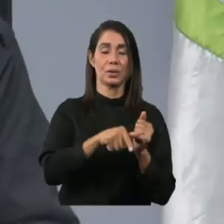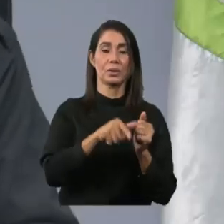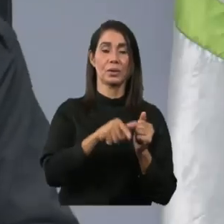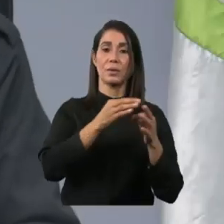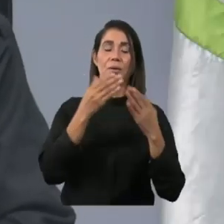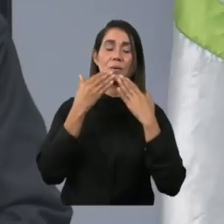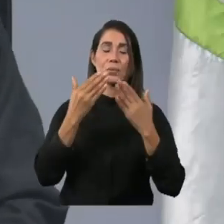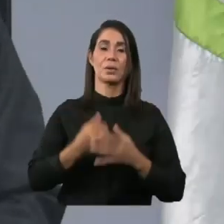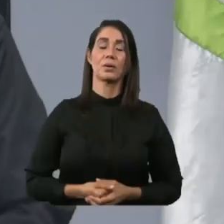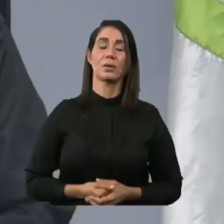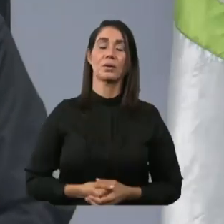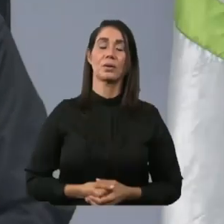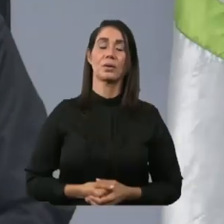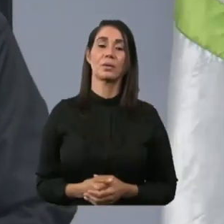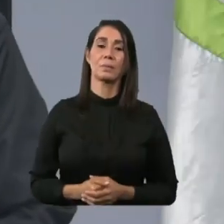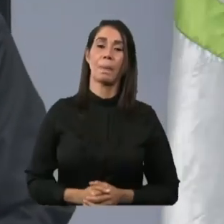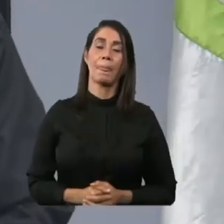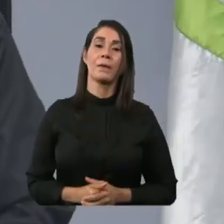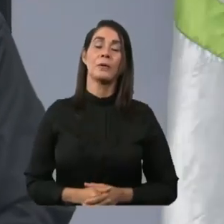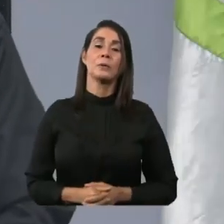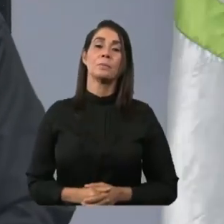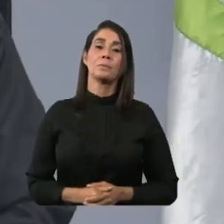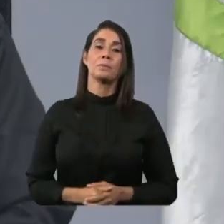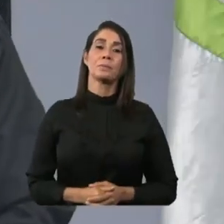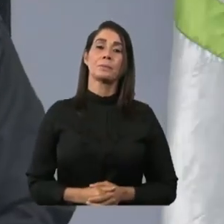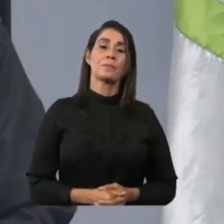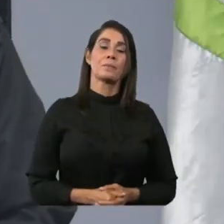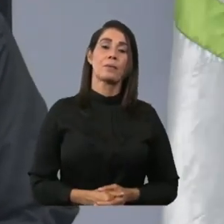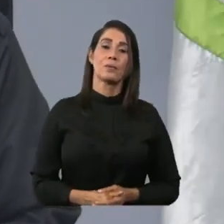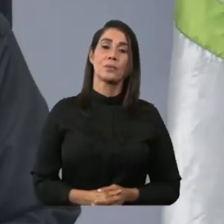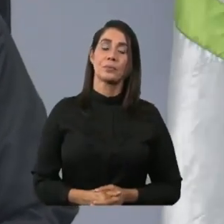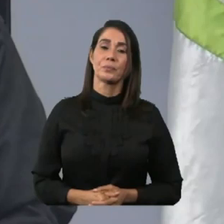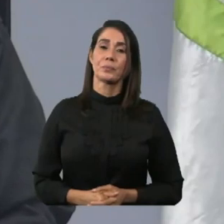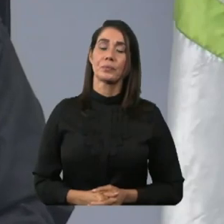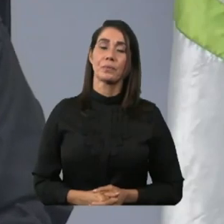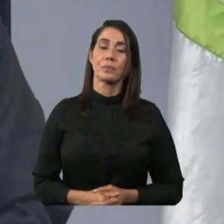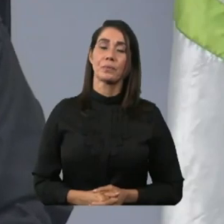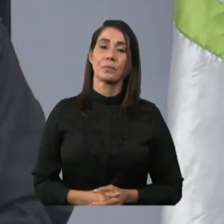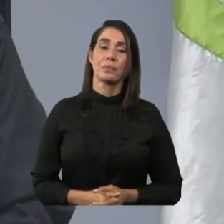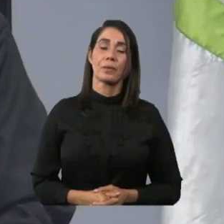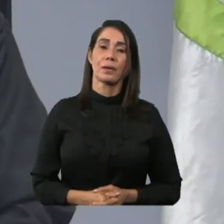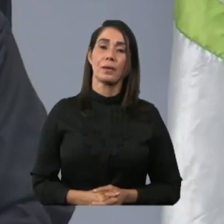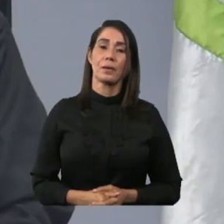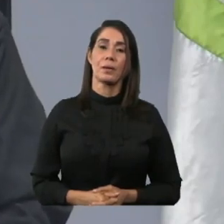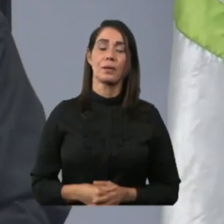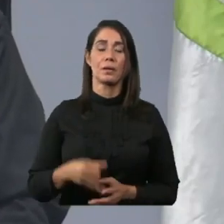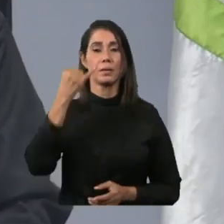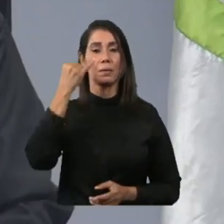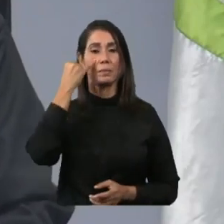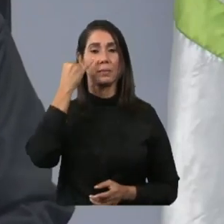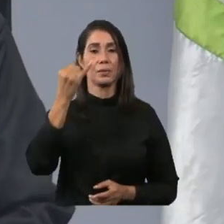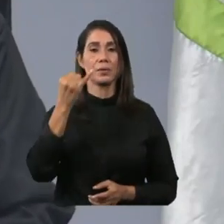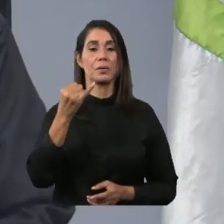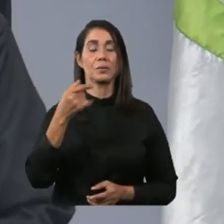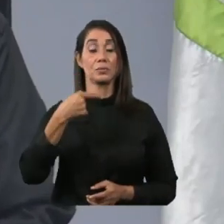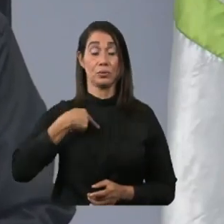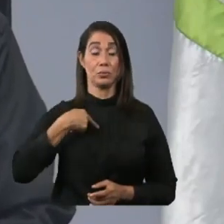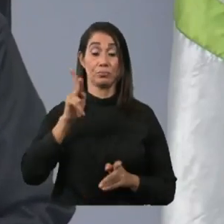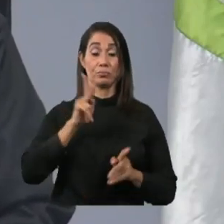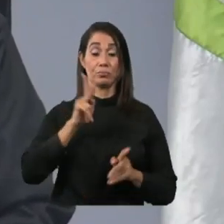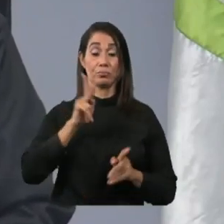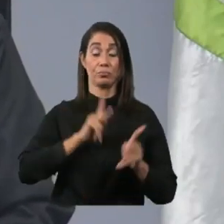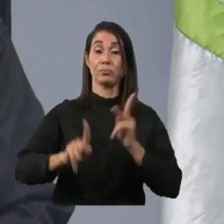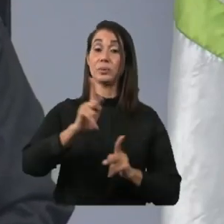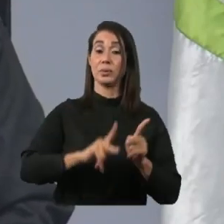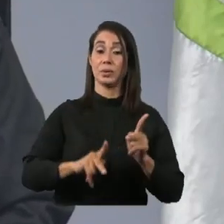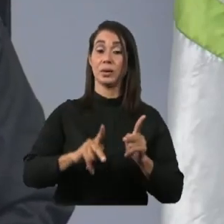Muchas gracias. Mire, yo he estado en varias ocasiones en San Francisco de Macorís.